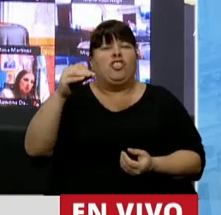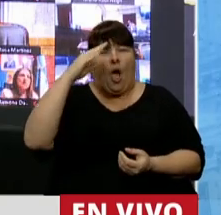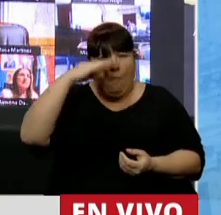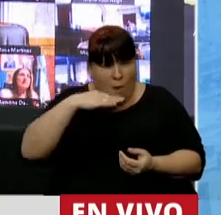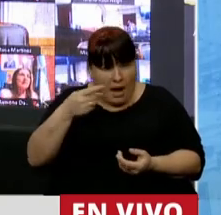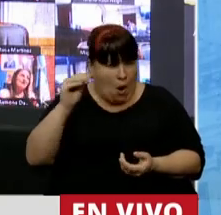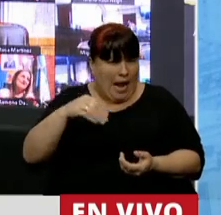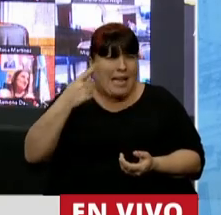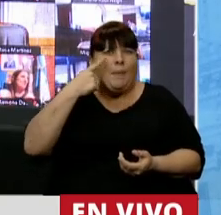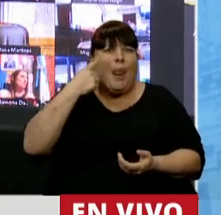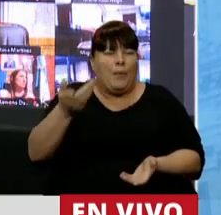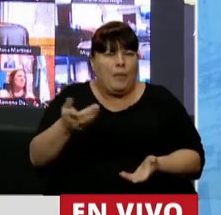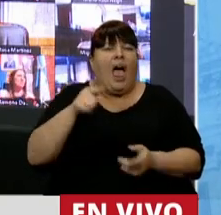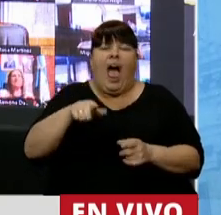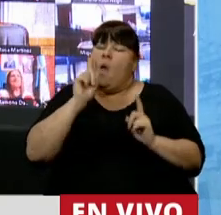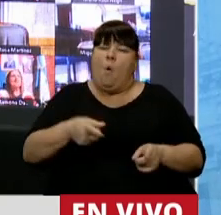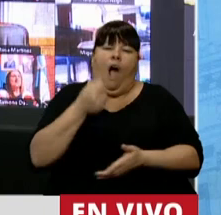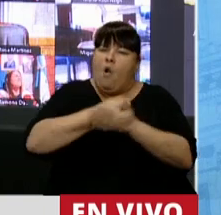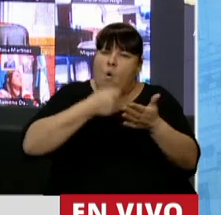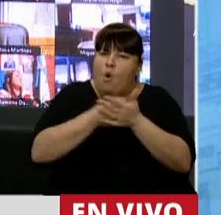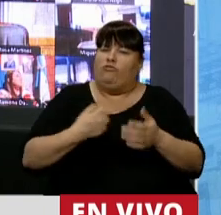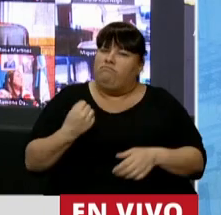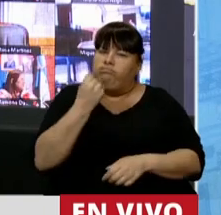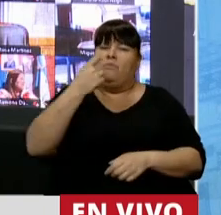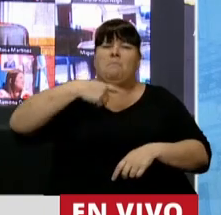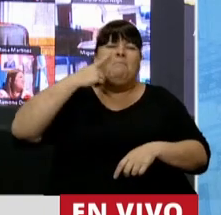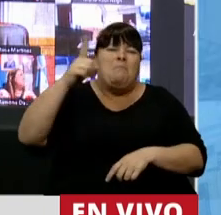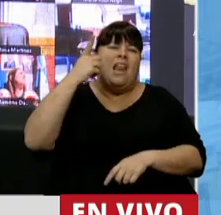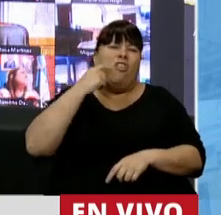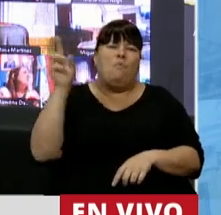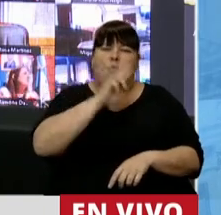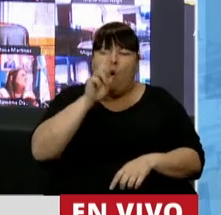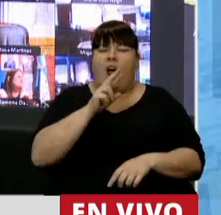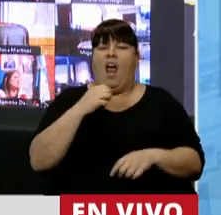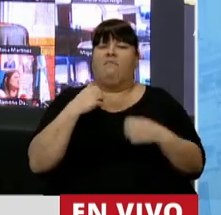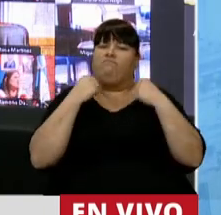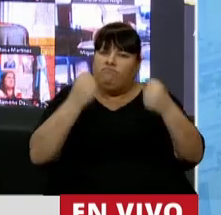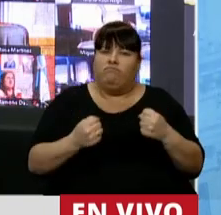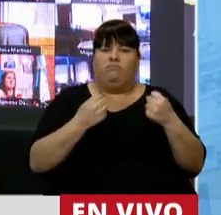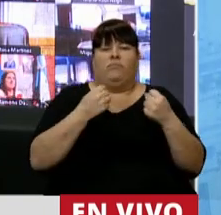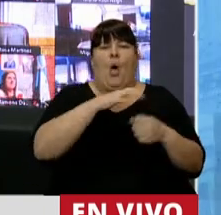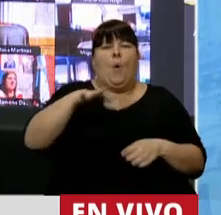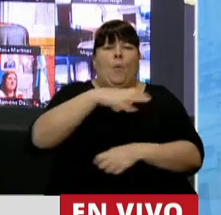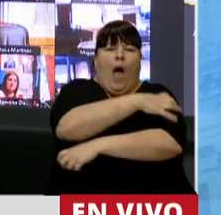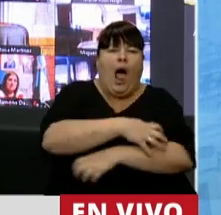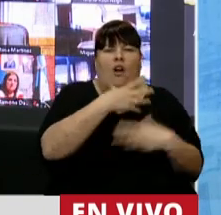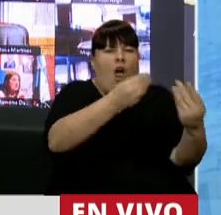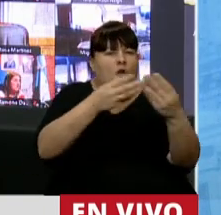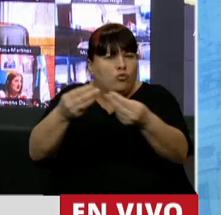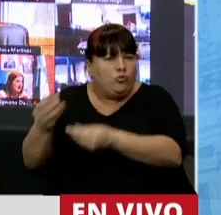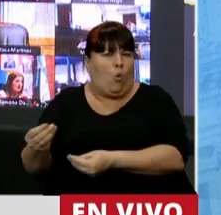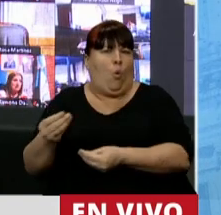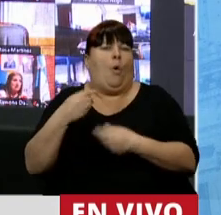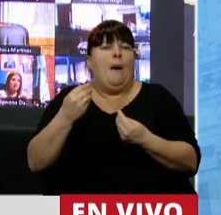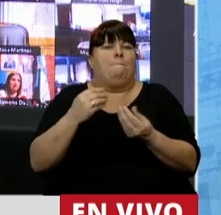Ahí están todos los días firmes. Miren de hombres y mujeres. Se pusieron al frente de los barrios populares para